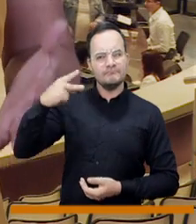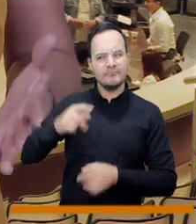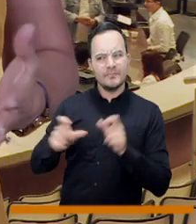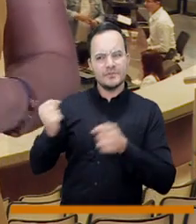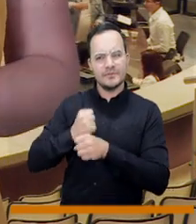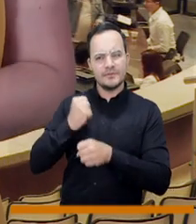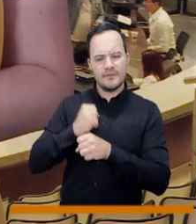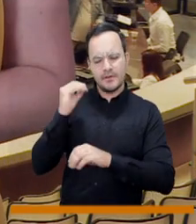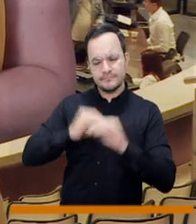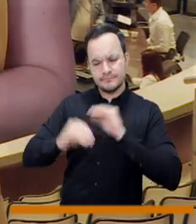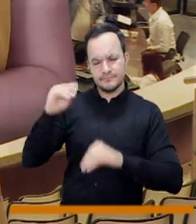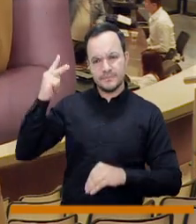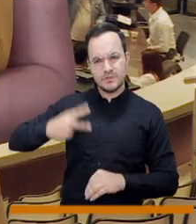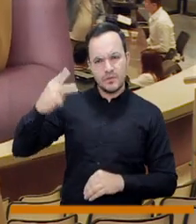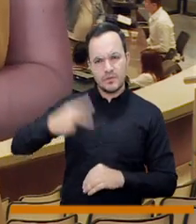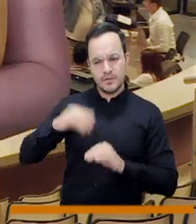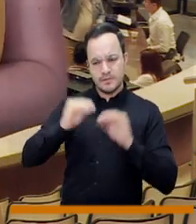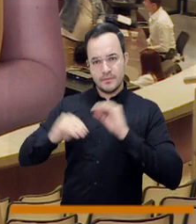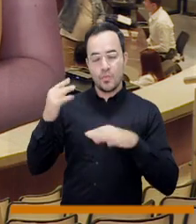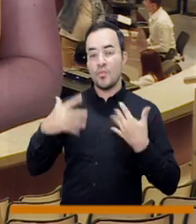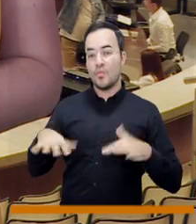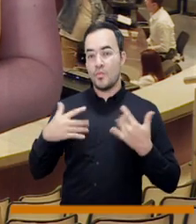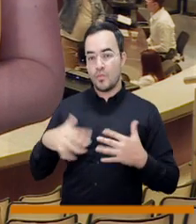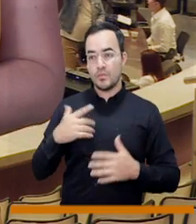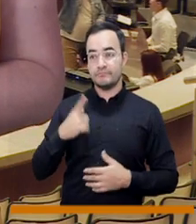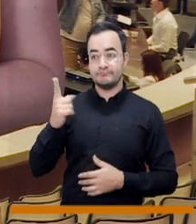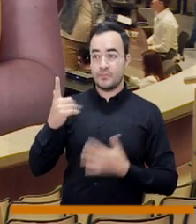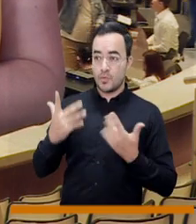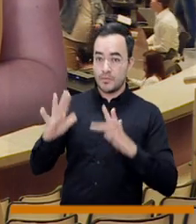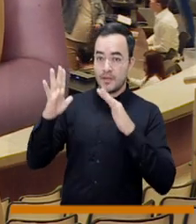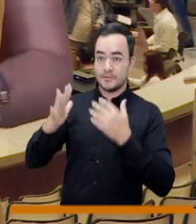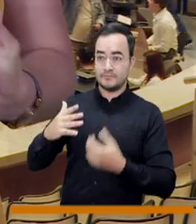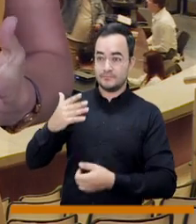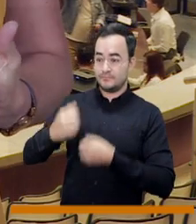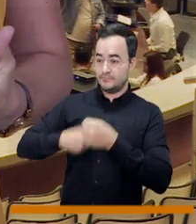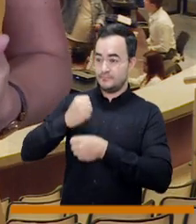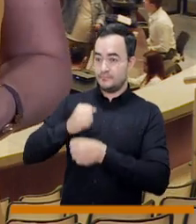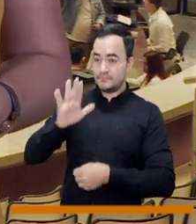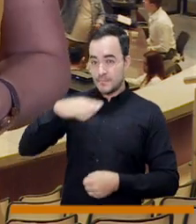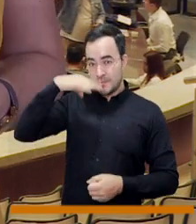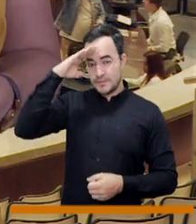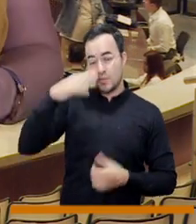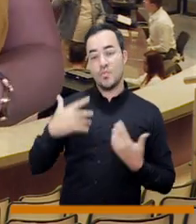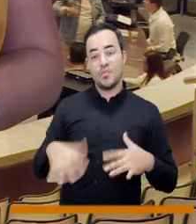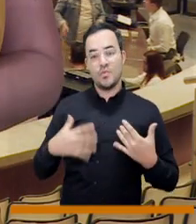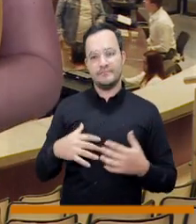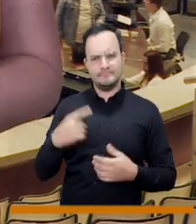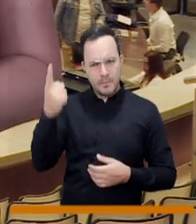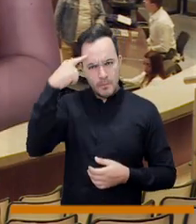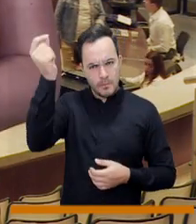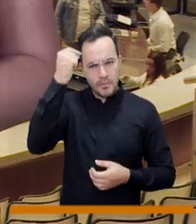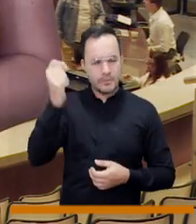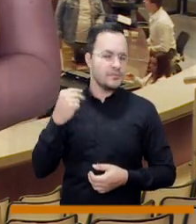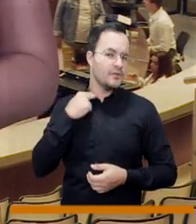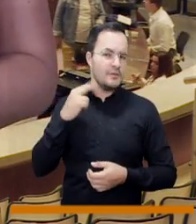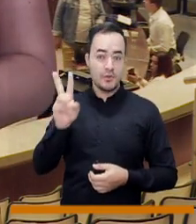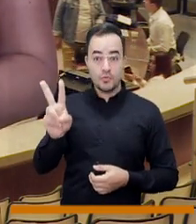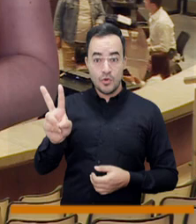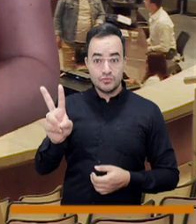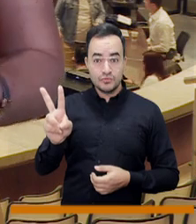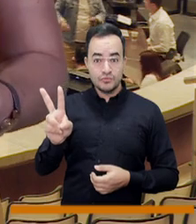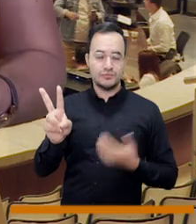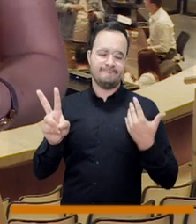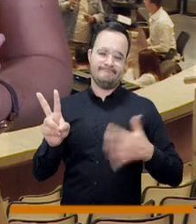Los historiadores tienen una pelea académica con el cumpleaños de Medellín, pero igual nos sirve la fecha a celebrar, 2 de noviembre, para